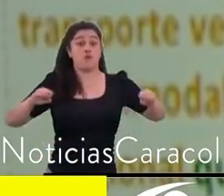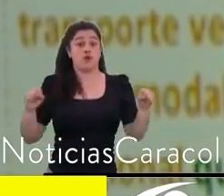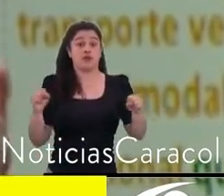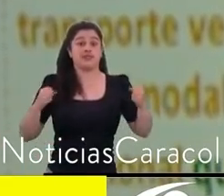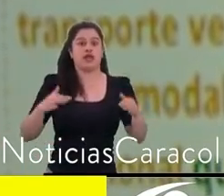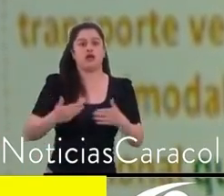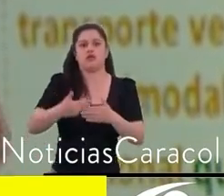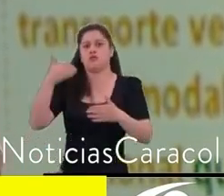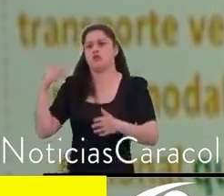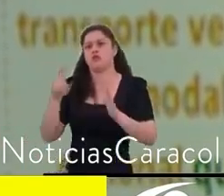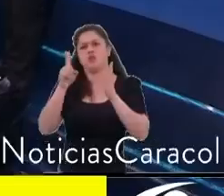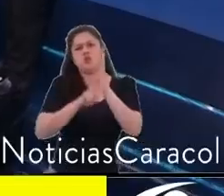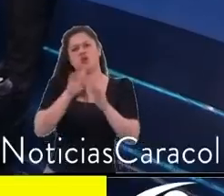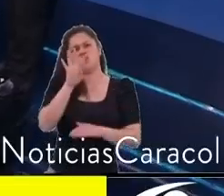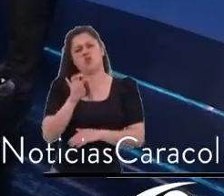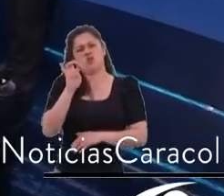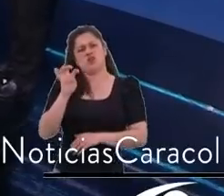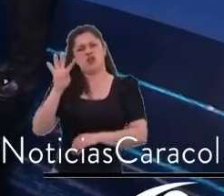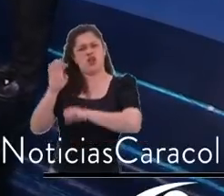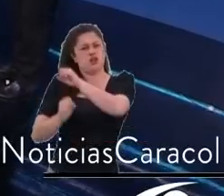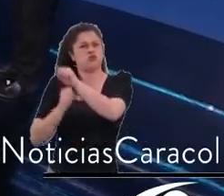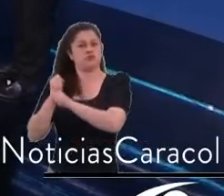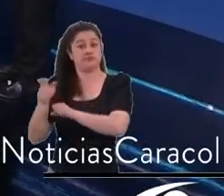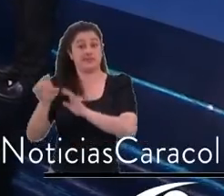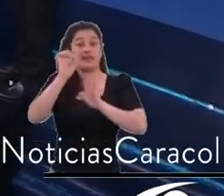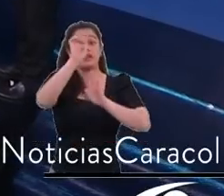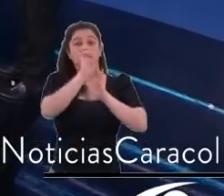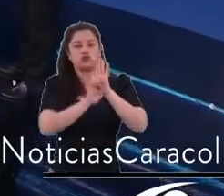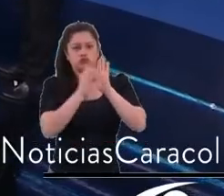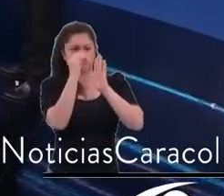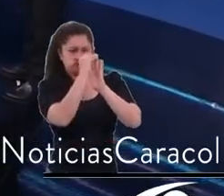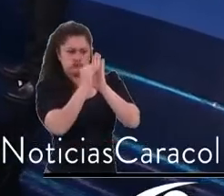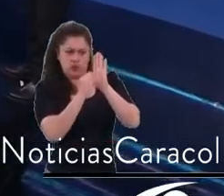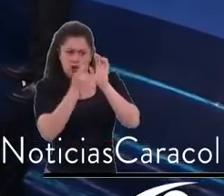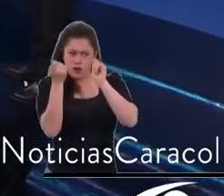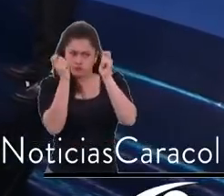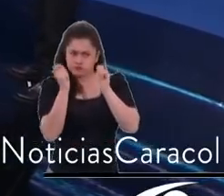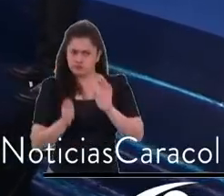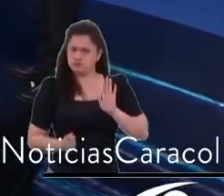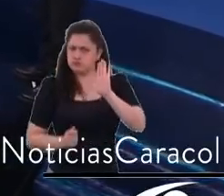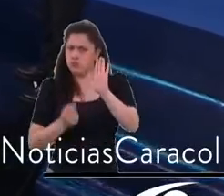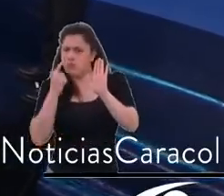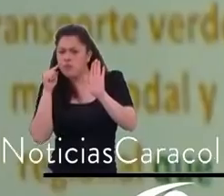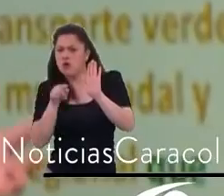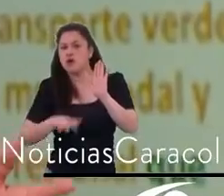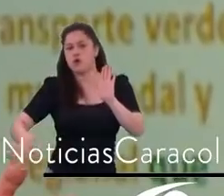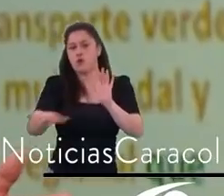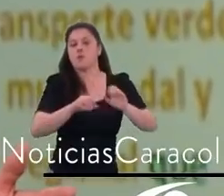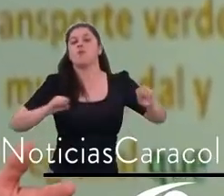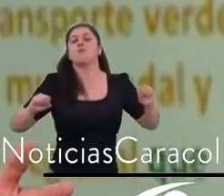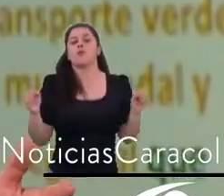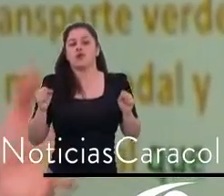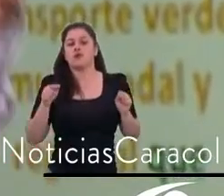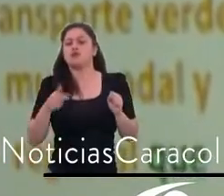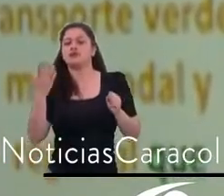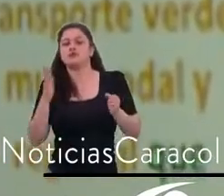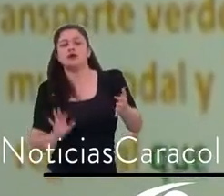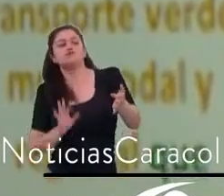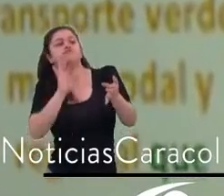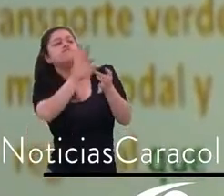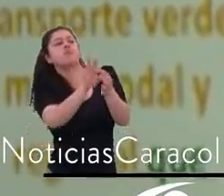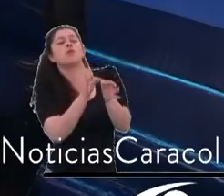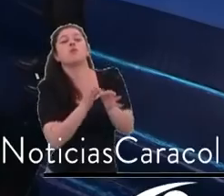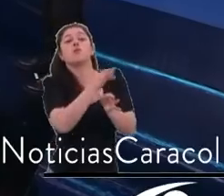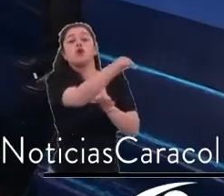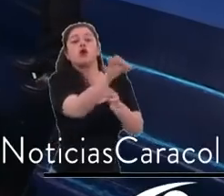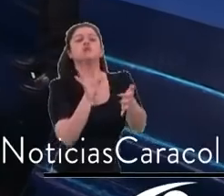tenemos localidades más cercanas, servicios sociales más cercanos. No se había cambiado, se cambió este año. Claro. Llevamos 17 años sin pot, lo